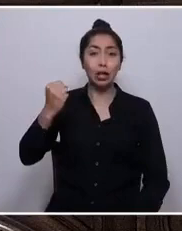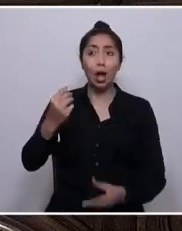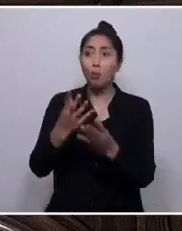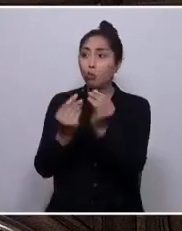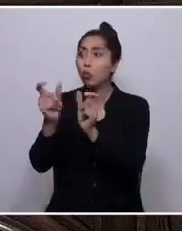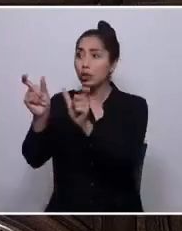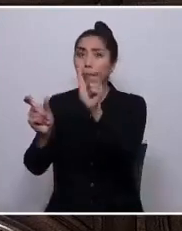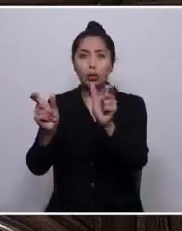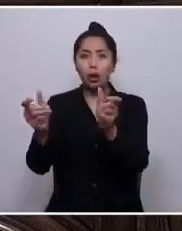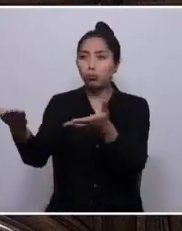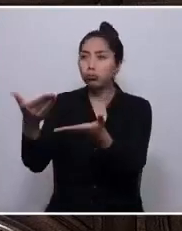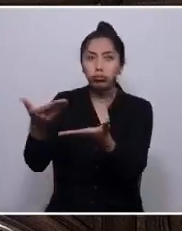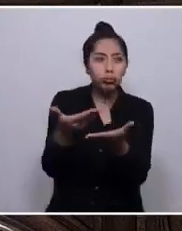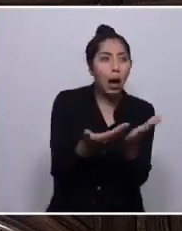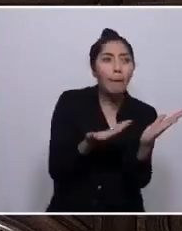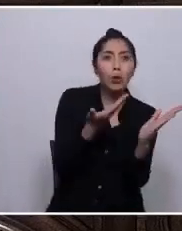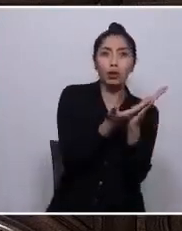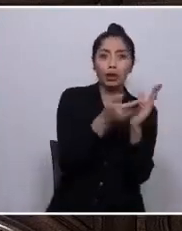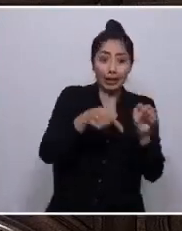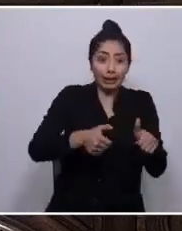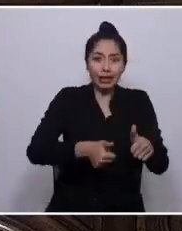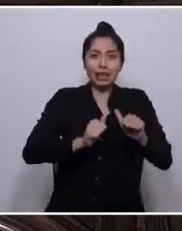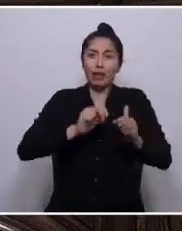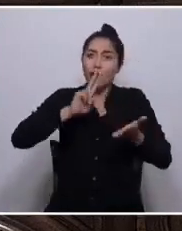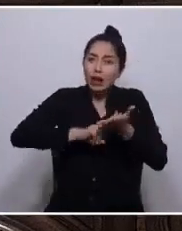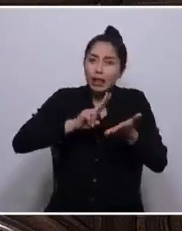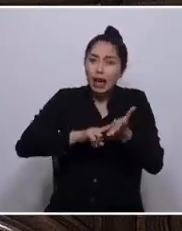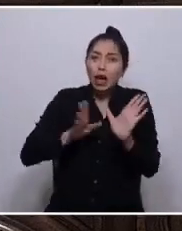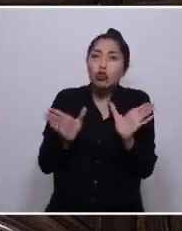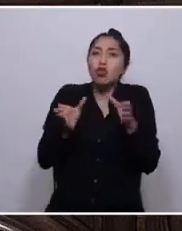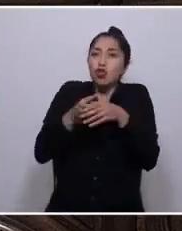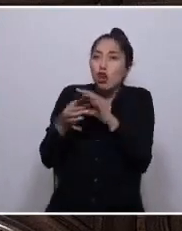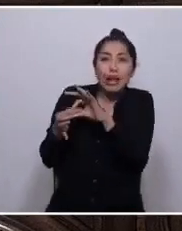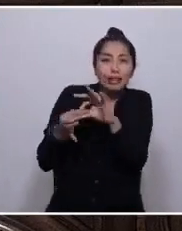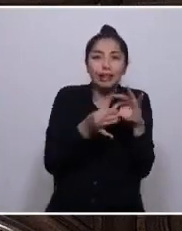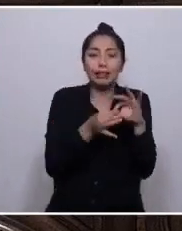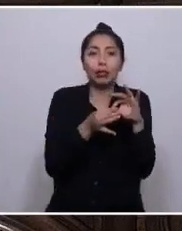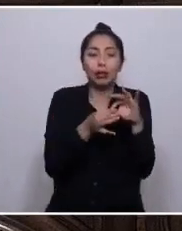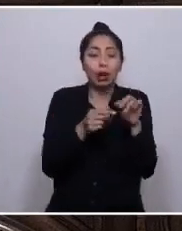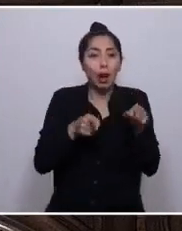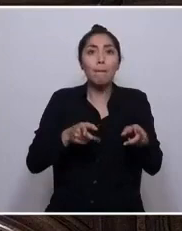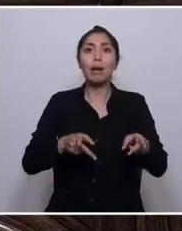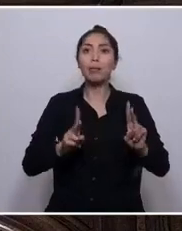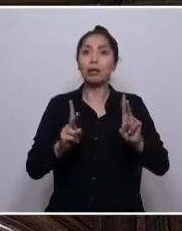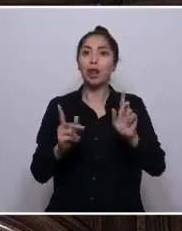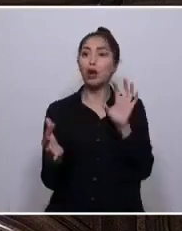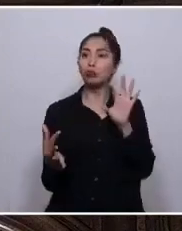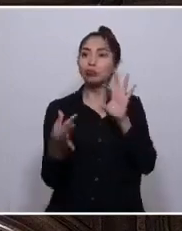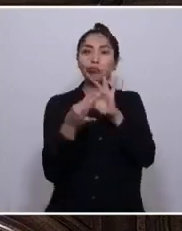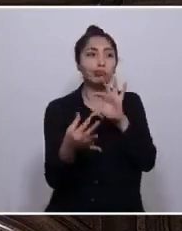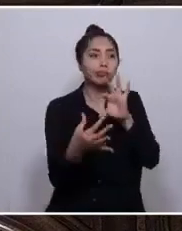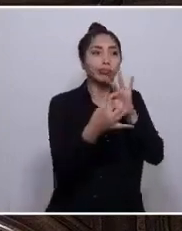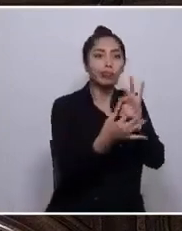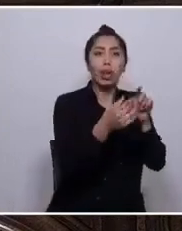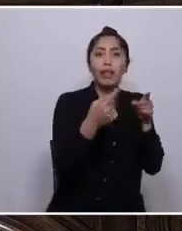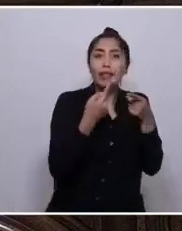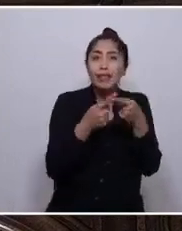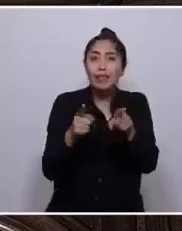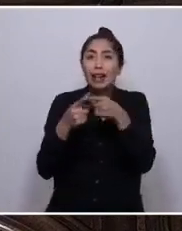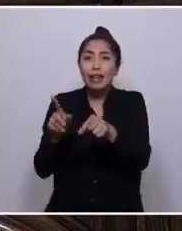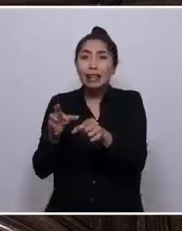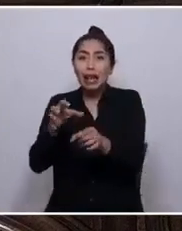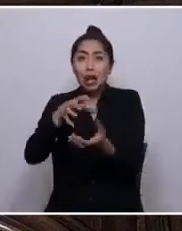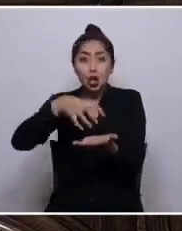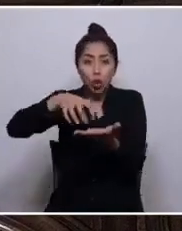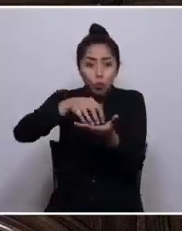para hacer de este desafío uno verdaderamente colectivo, que nos ha permitido conectar las distintas localidades, comunas y